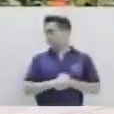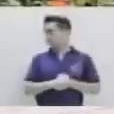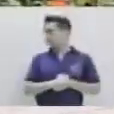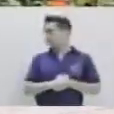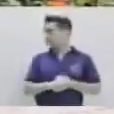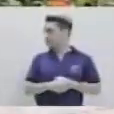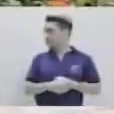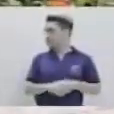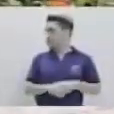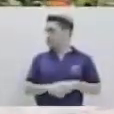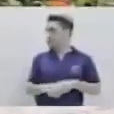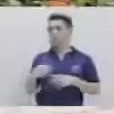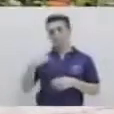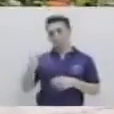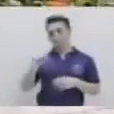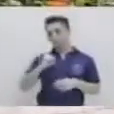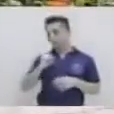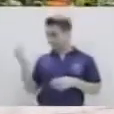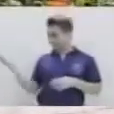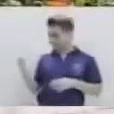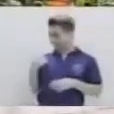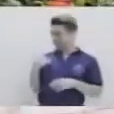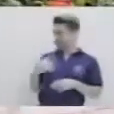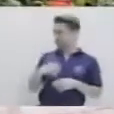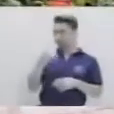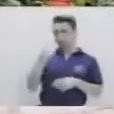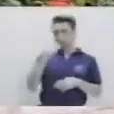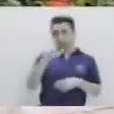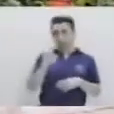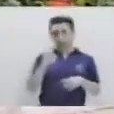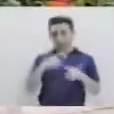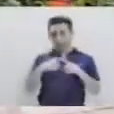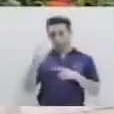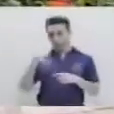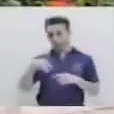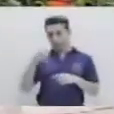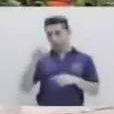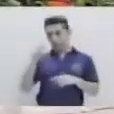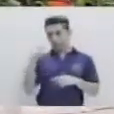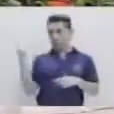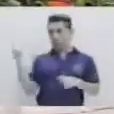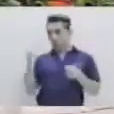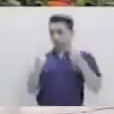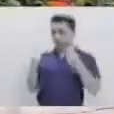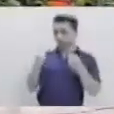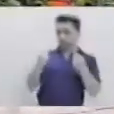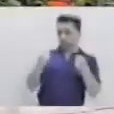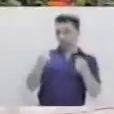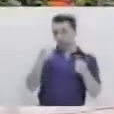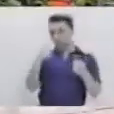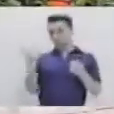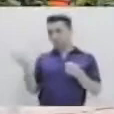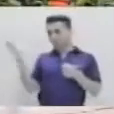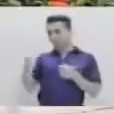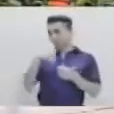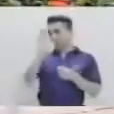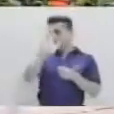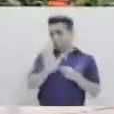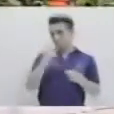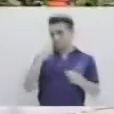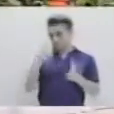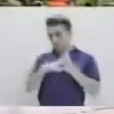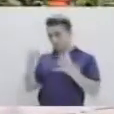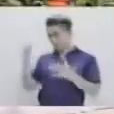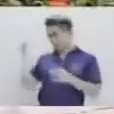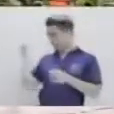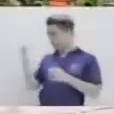mi compañera siempre del departamento de tránsito, Alexandra Castillo. Y ella va a andar en un vehículo y yo le voy a hacer una señal de tránsito. Vamos a hacer la señal